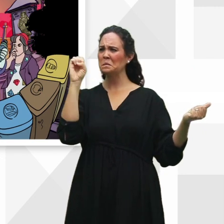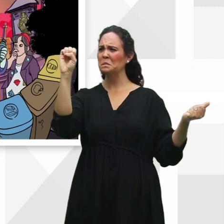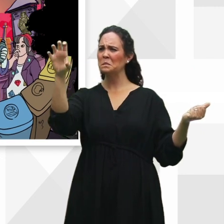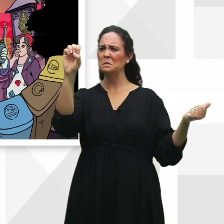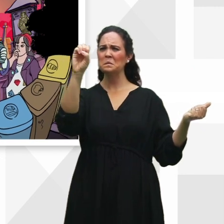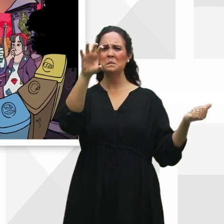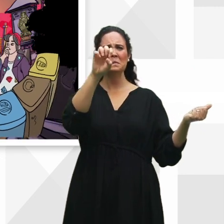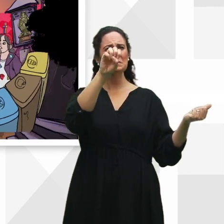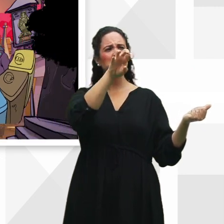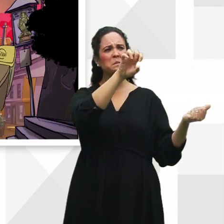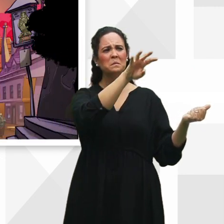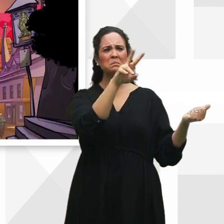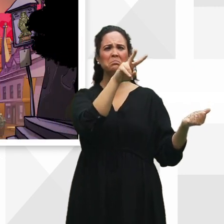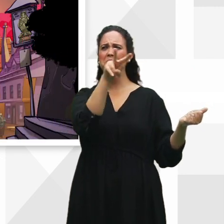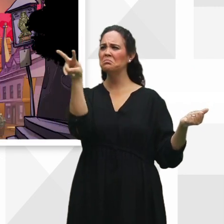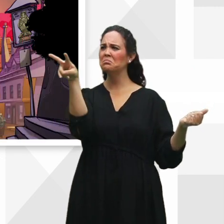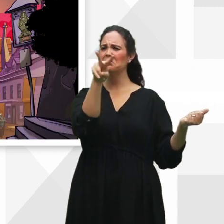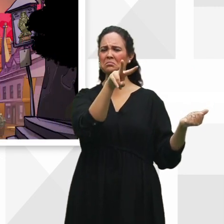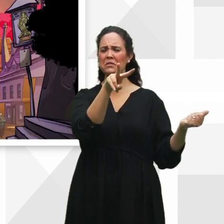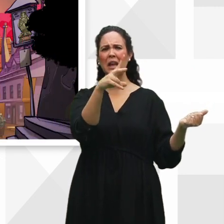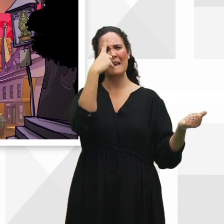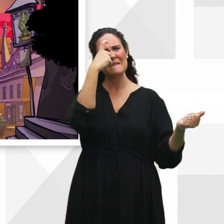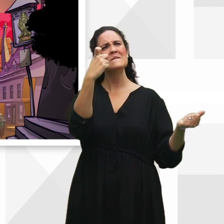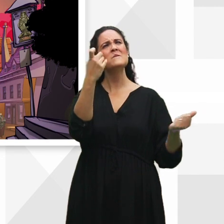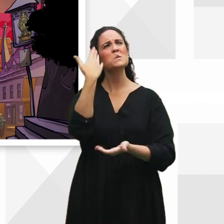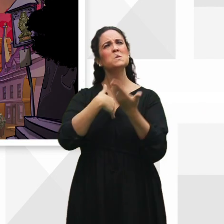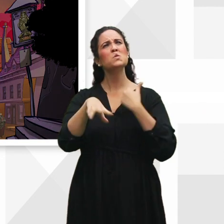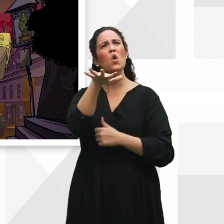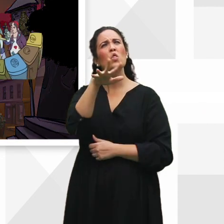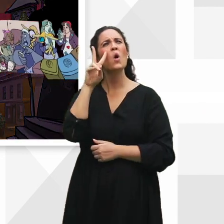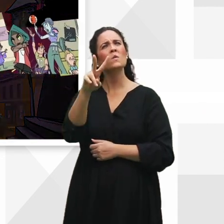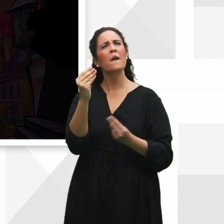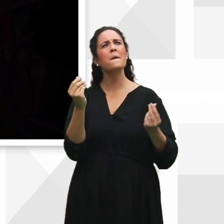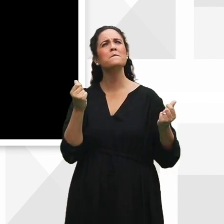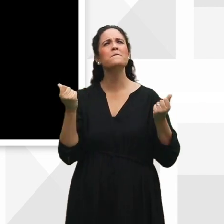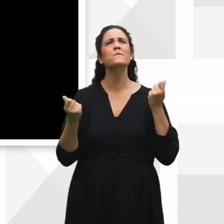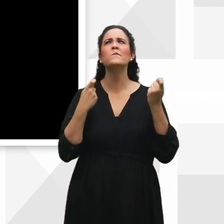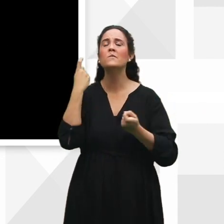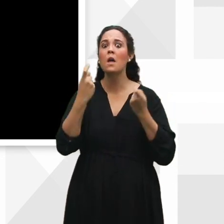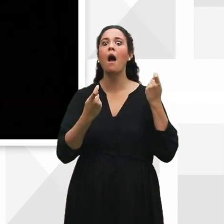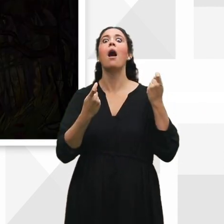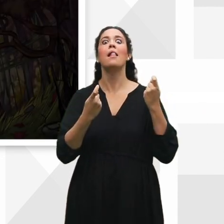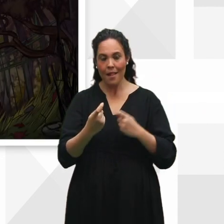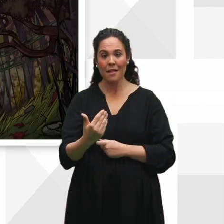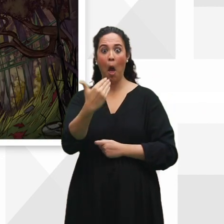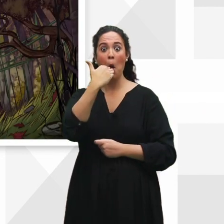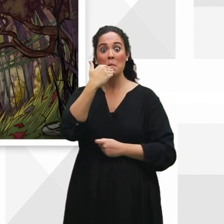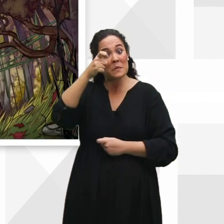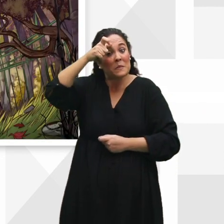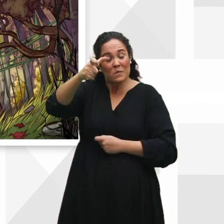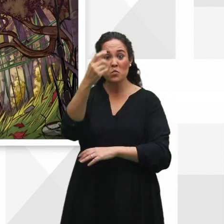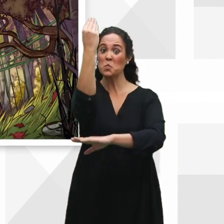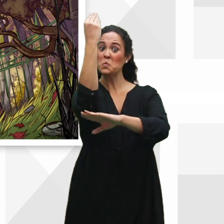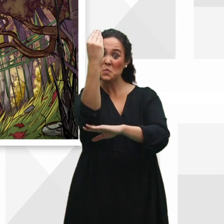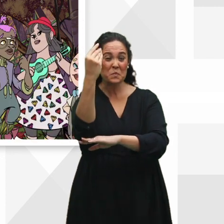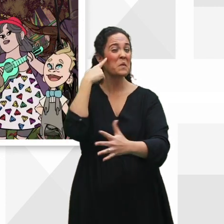Hasta que algunos se dió cuenta de que los había visto en algún sitio antes. Pronto recordaron que en el parque del pueblo, donde había una estatua